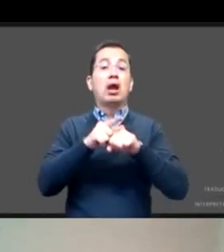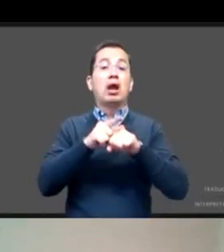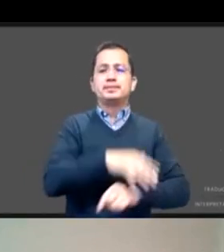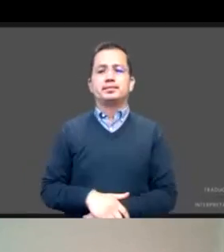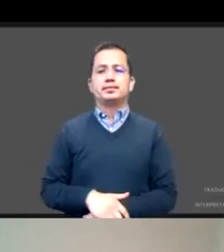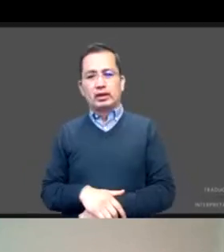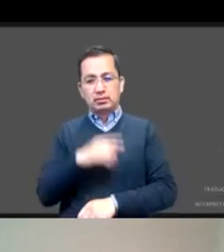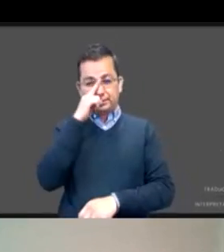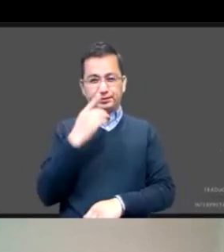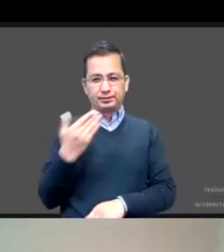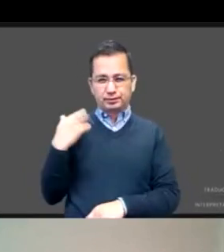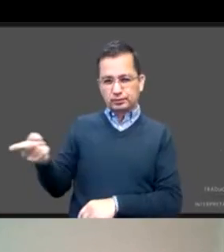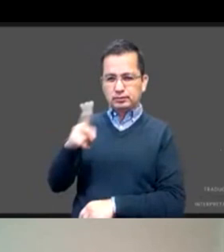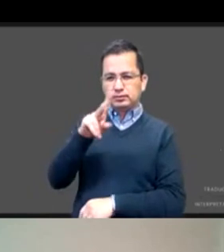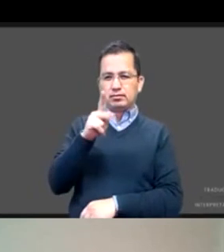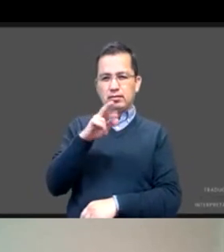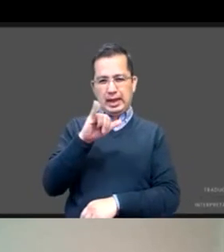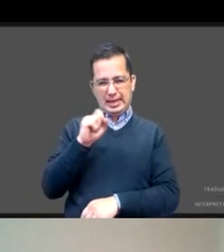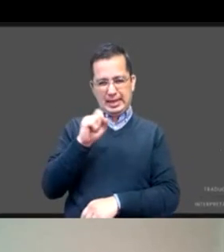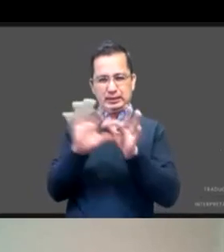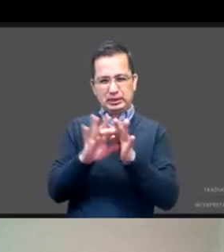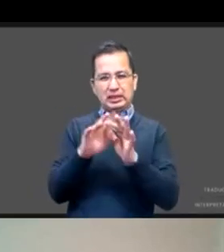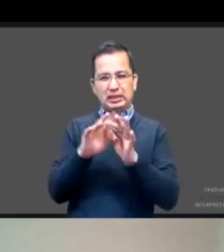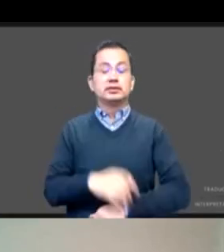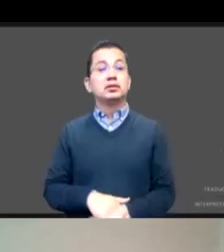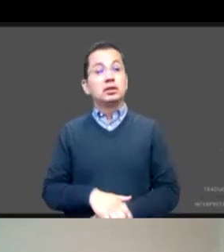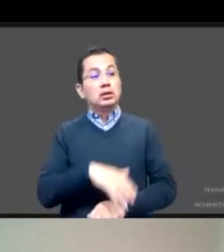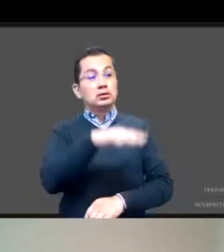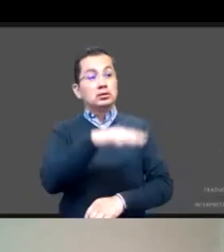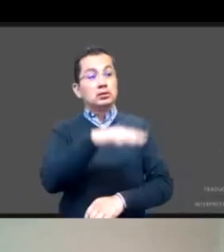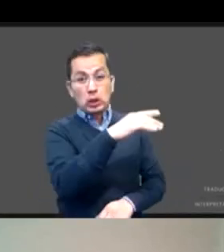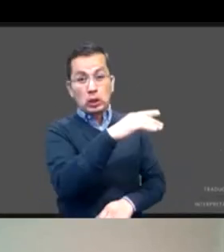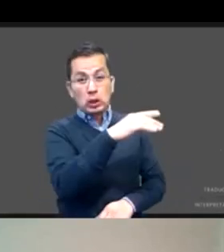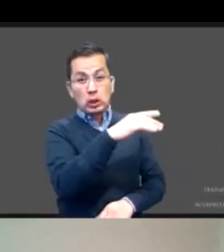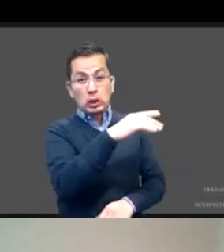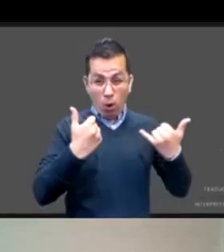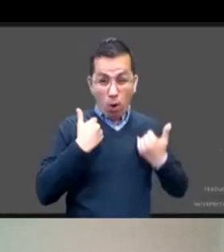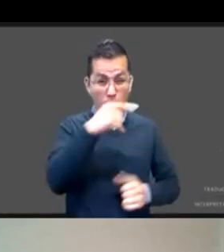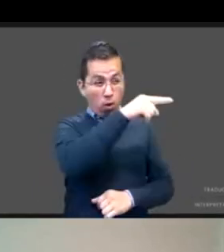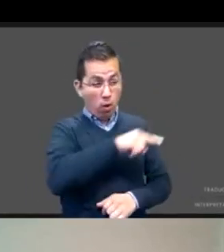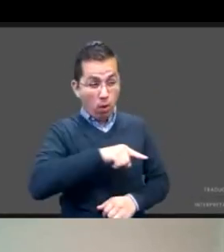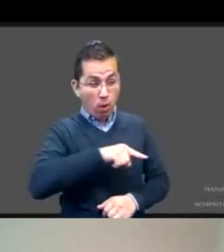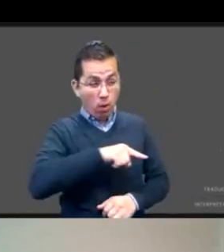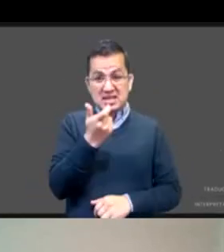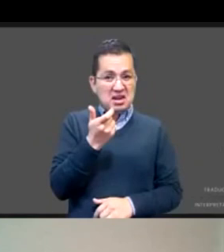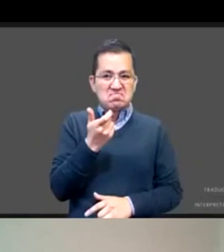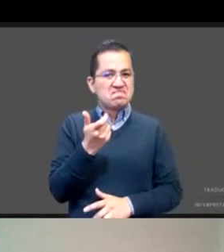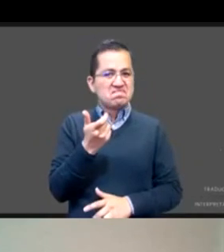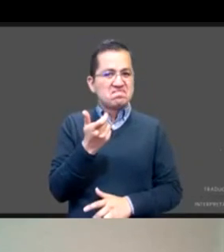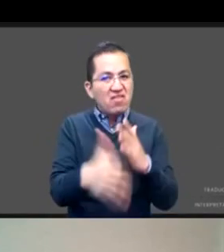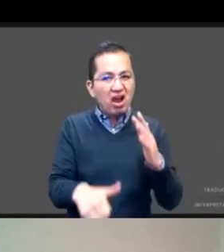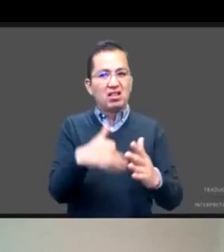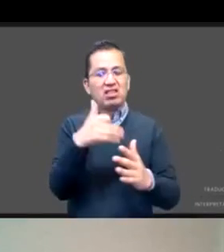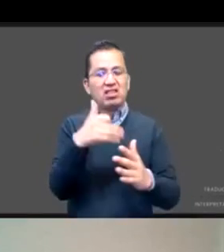Valeria. Es decir, la falta de recursos económicos para las adolescentes es un tema nodal para seguir o no